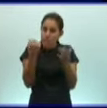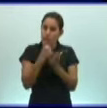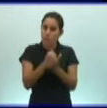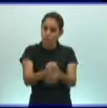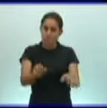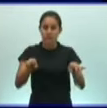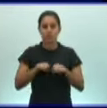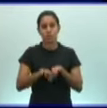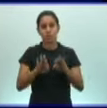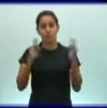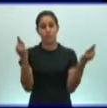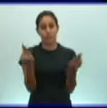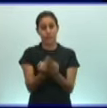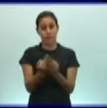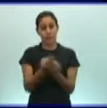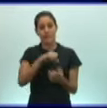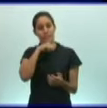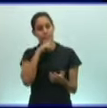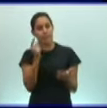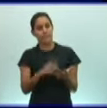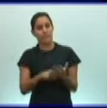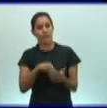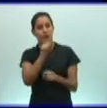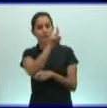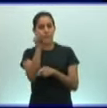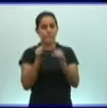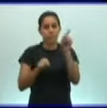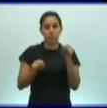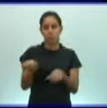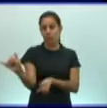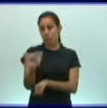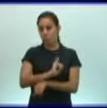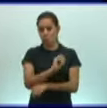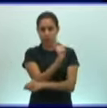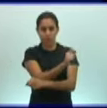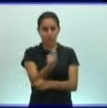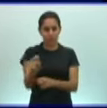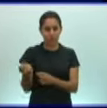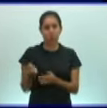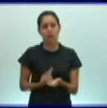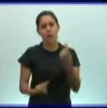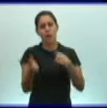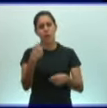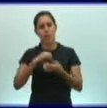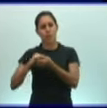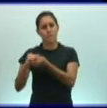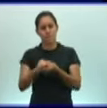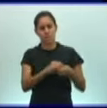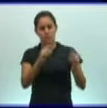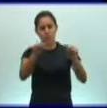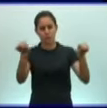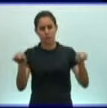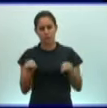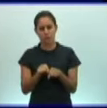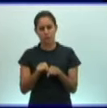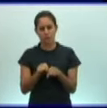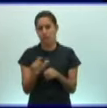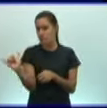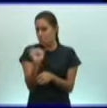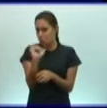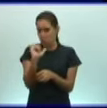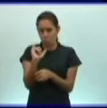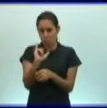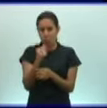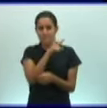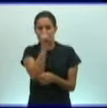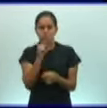sus padres. También pueden preguntar a sus profesores y a algún compañero de aula, también pueden preguntarle en caso de que tengan